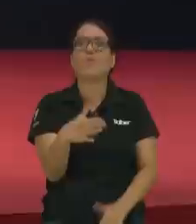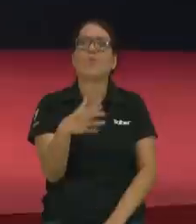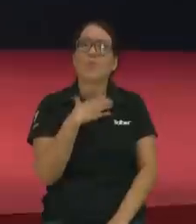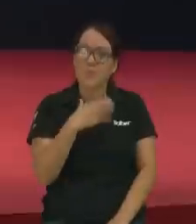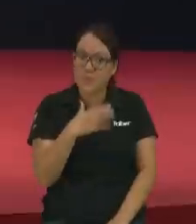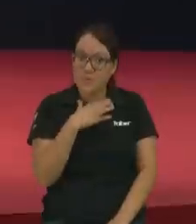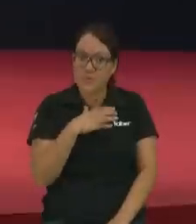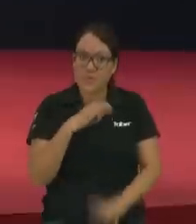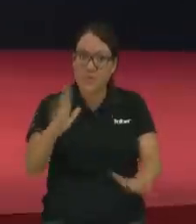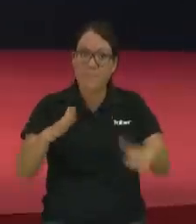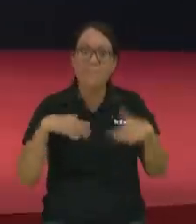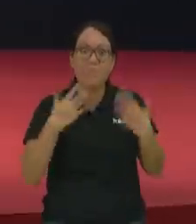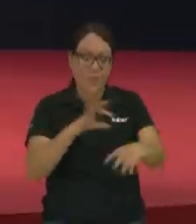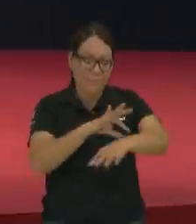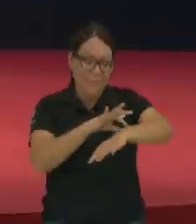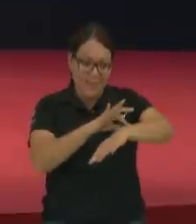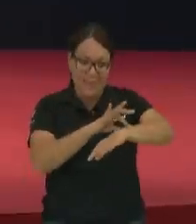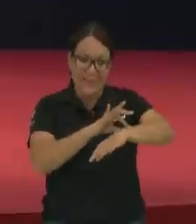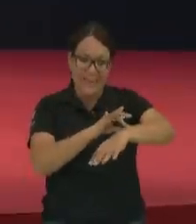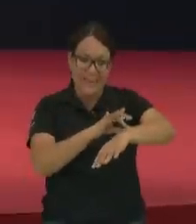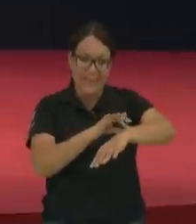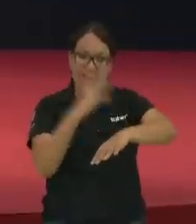Porque la carne pide carne.